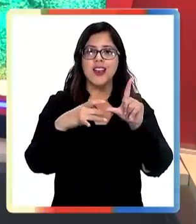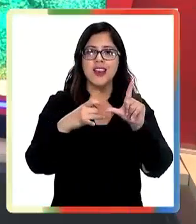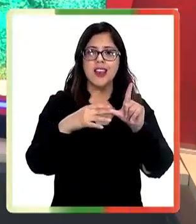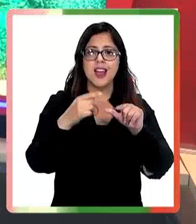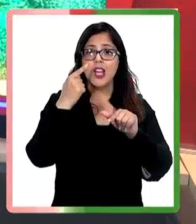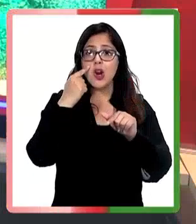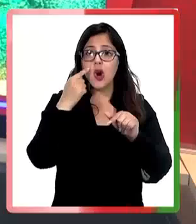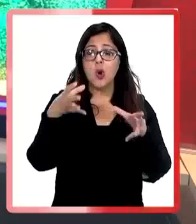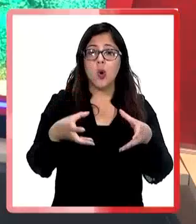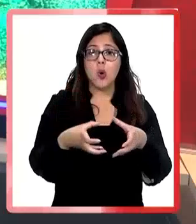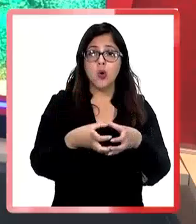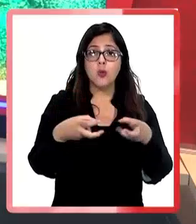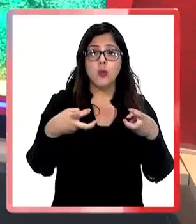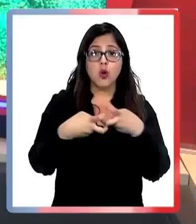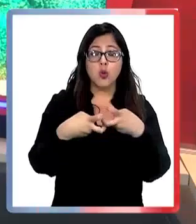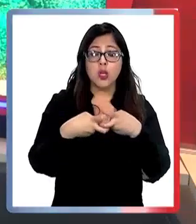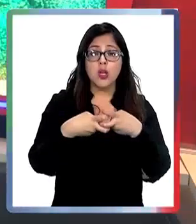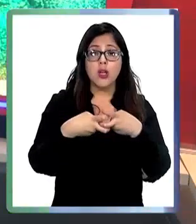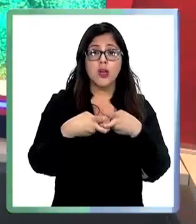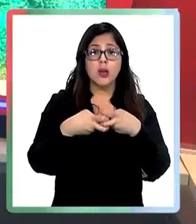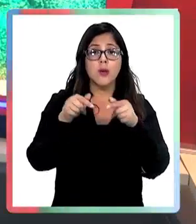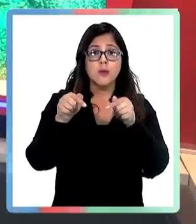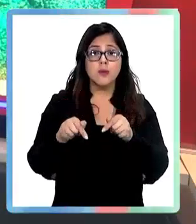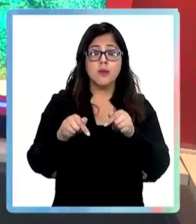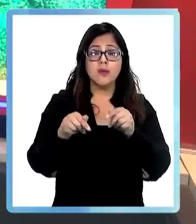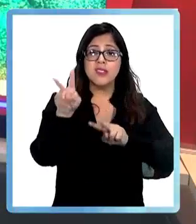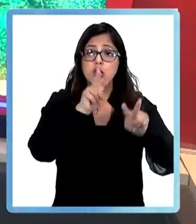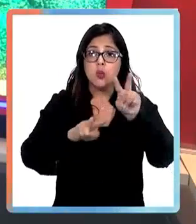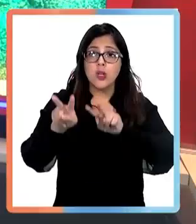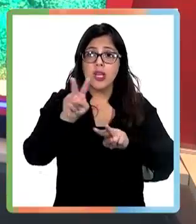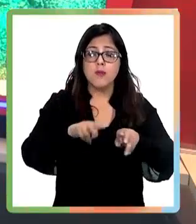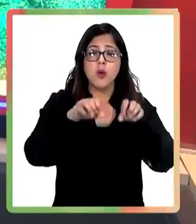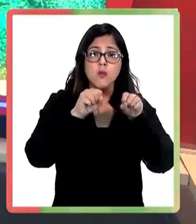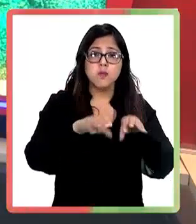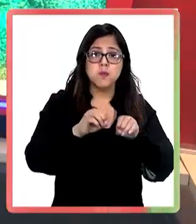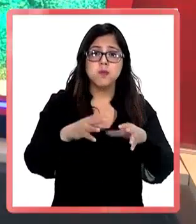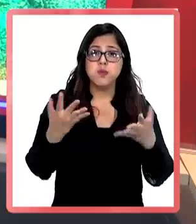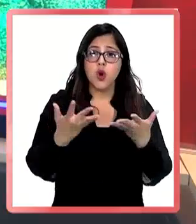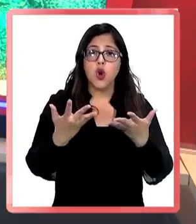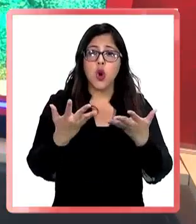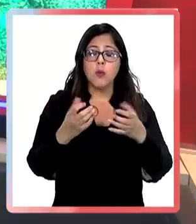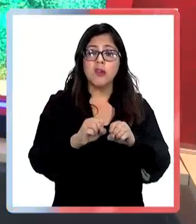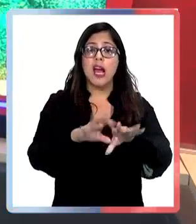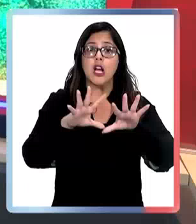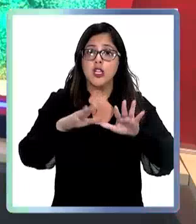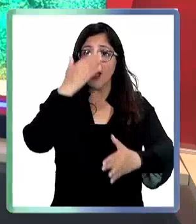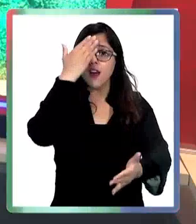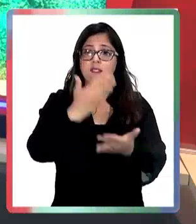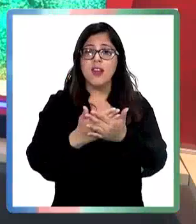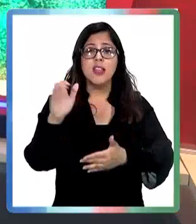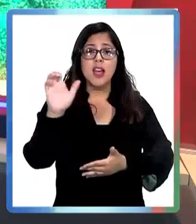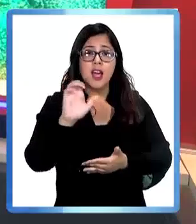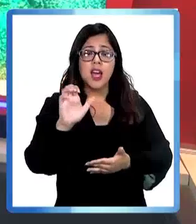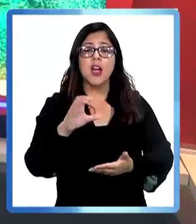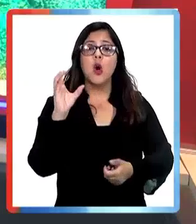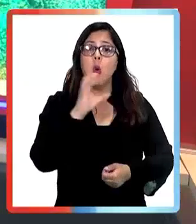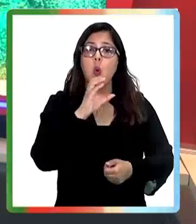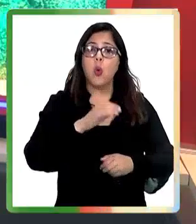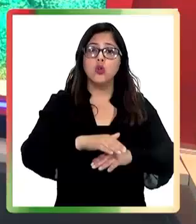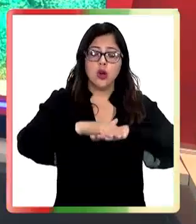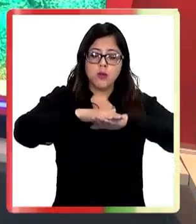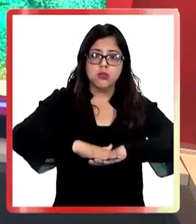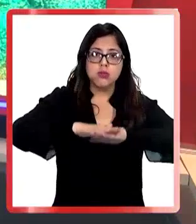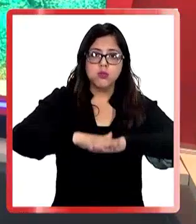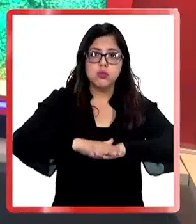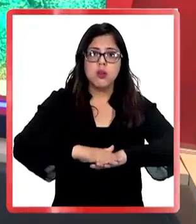reanimación, RCP y primeros auxilios para 40 microempresarios del sector Río Achibueno, que ya se están preparando para la